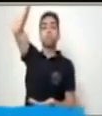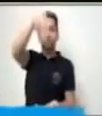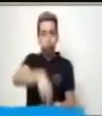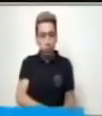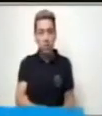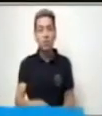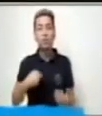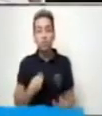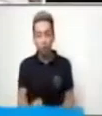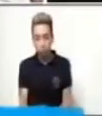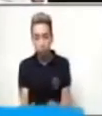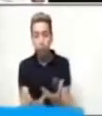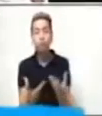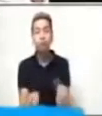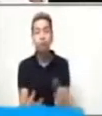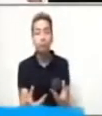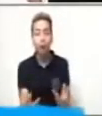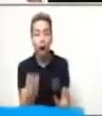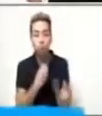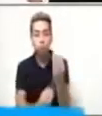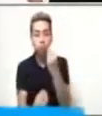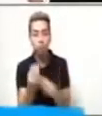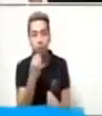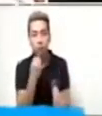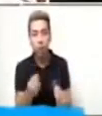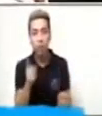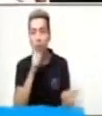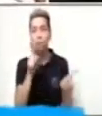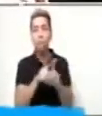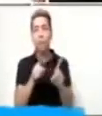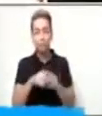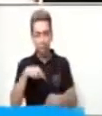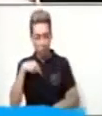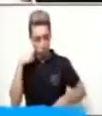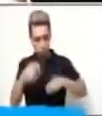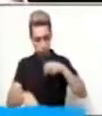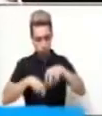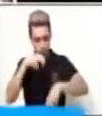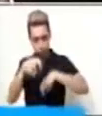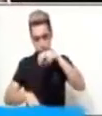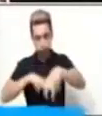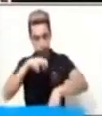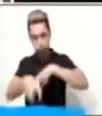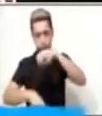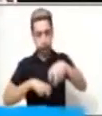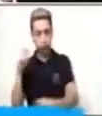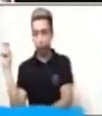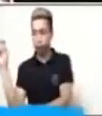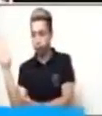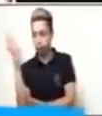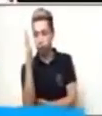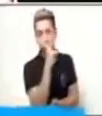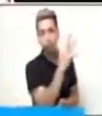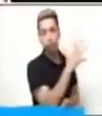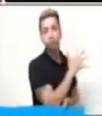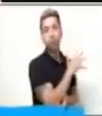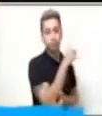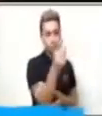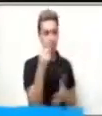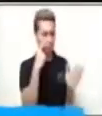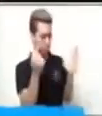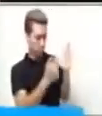y corro en el bosque. Creo que la respuesta la puedes